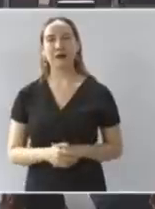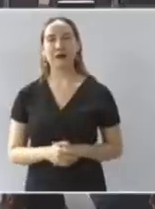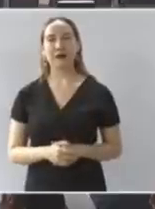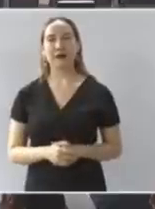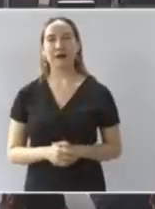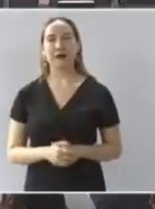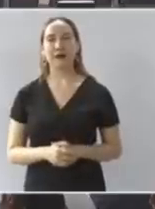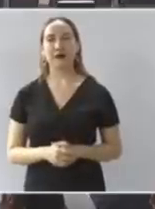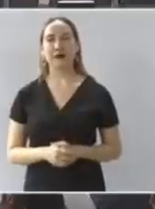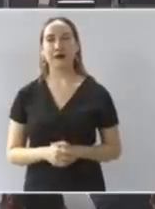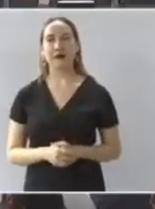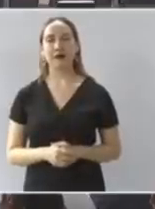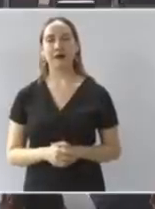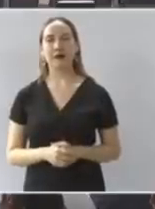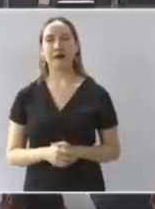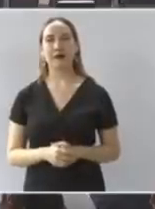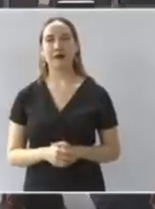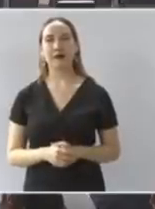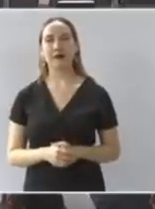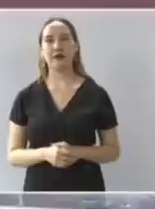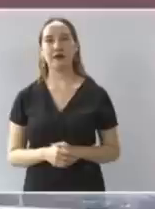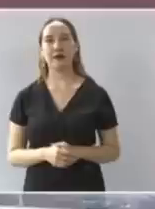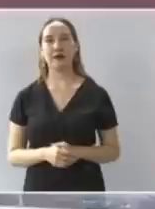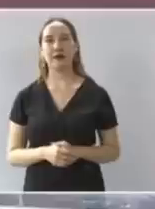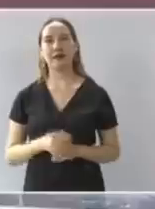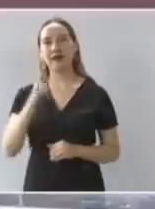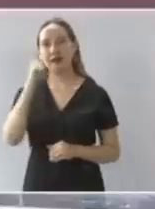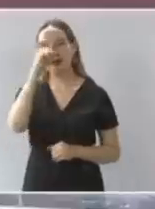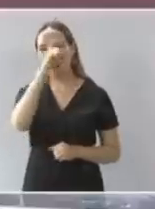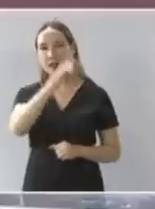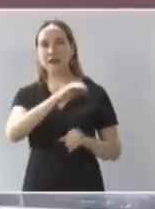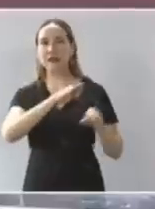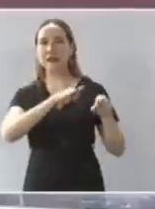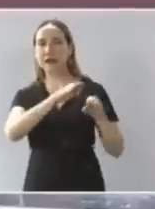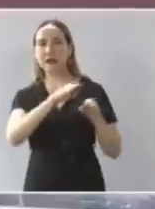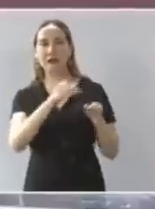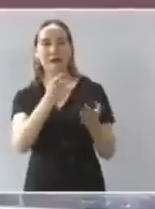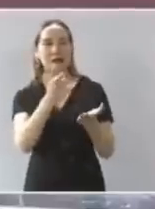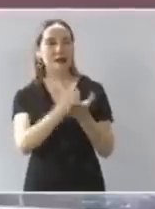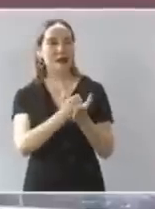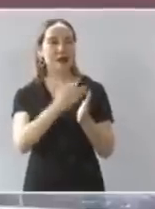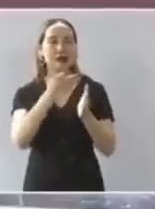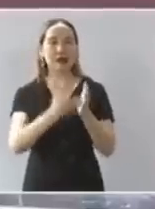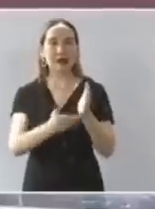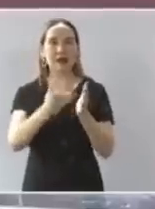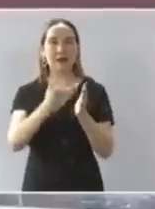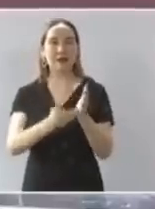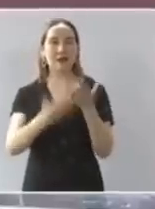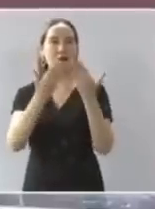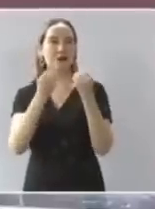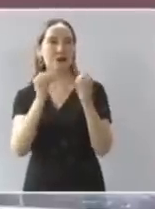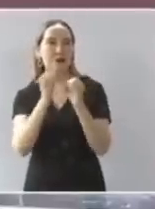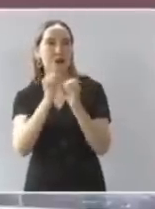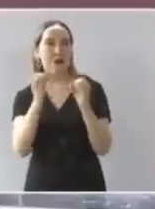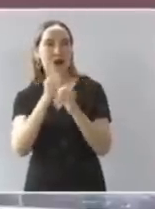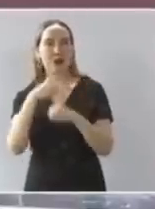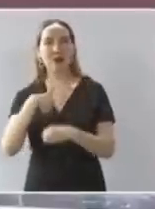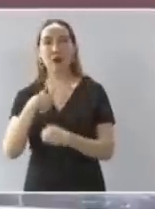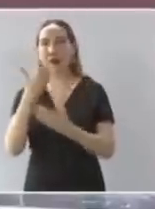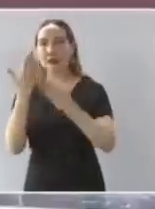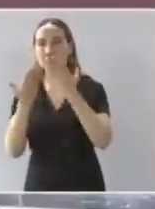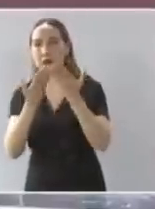ido mal en el comercio ya no tenían para mandarme a estudiar